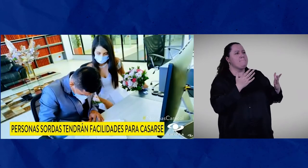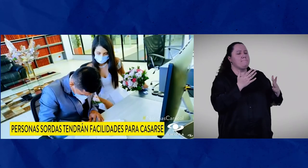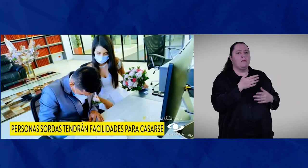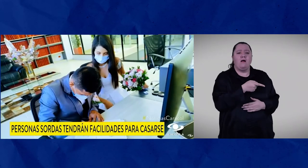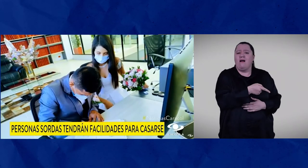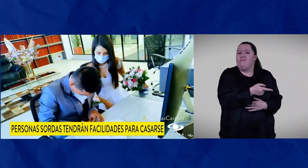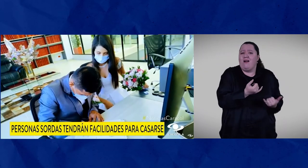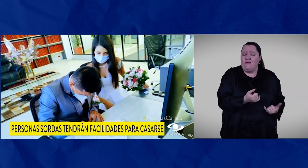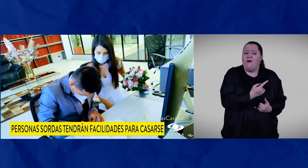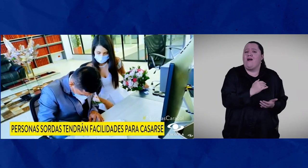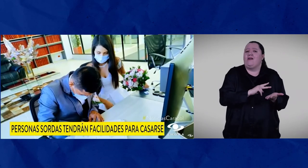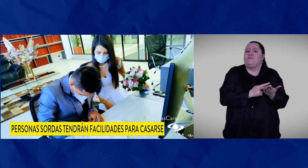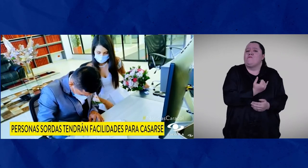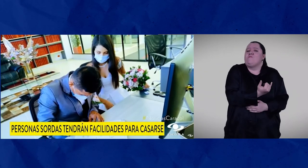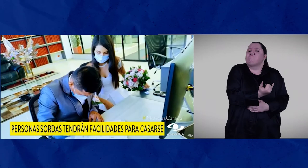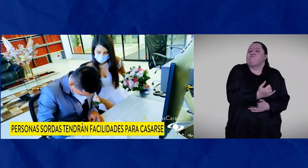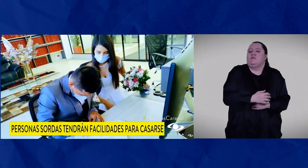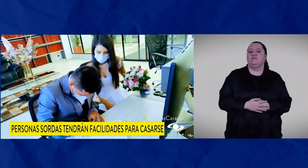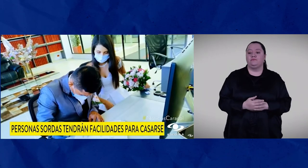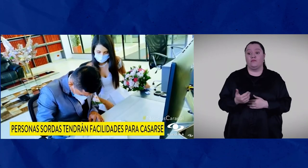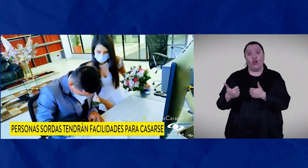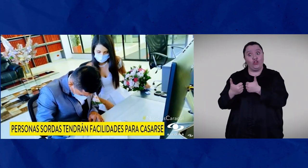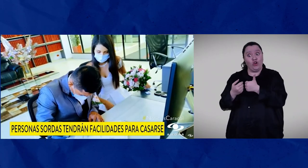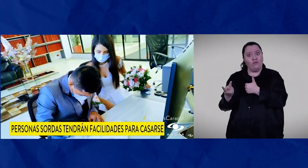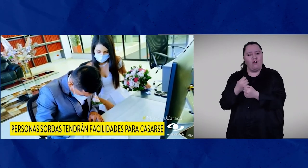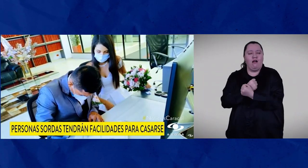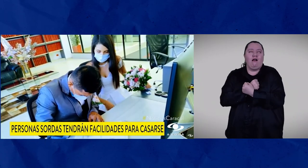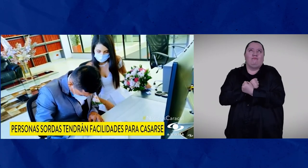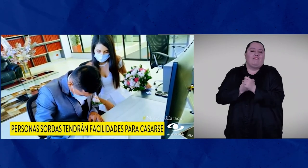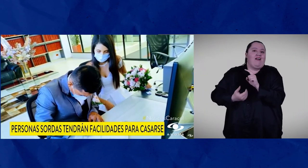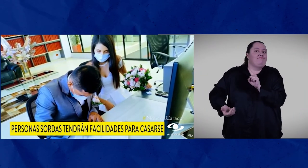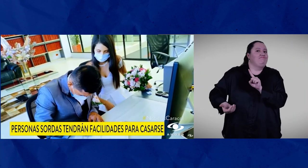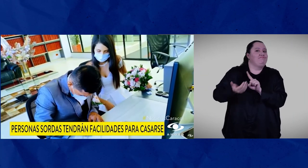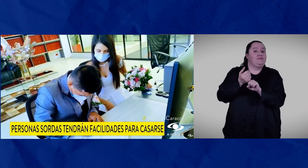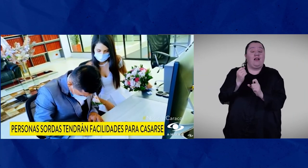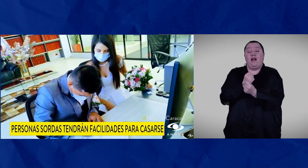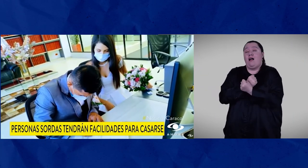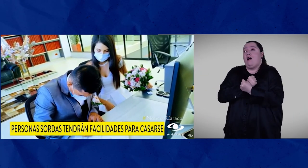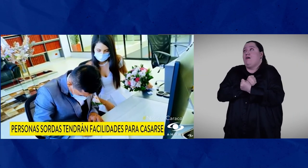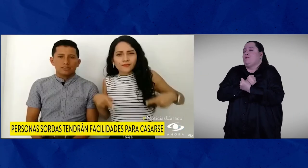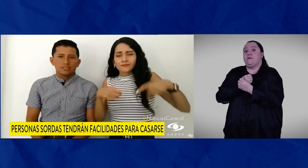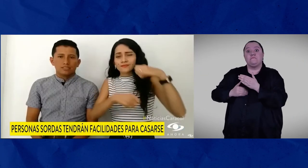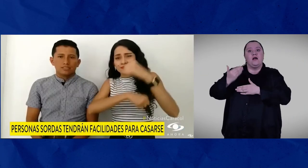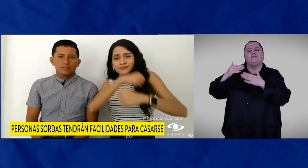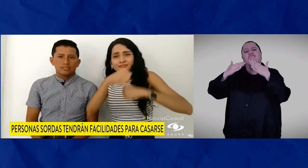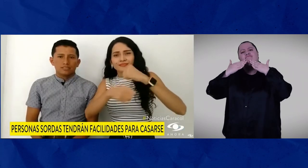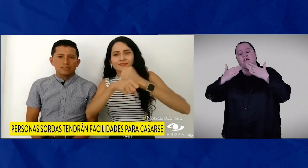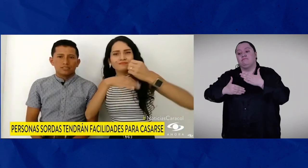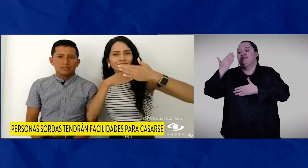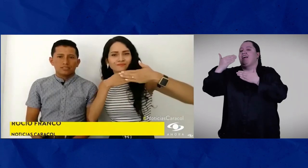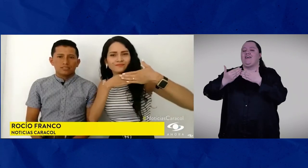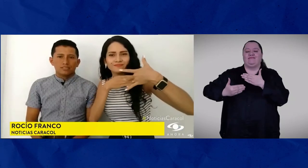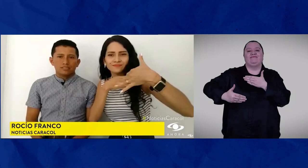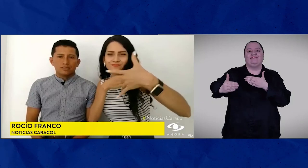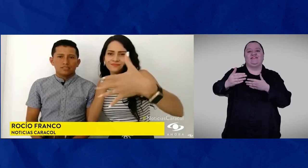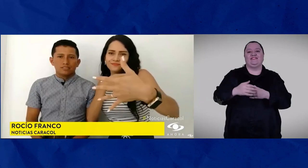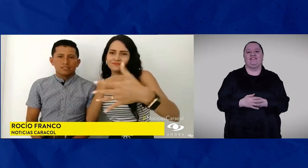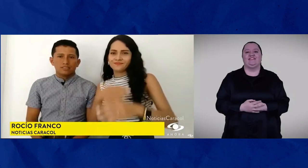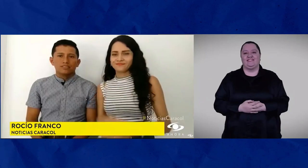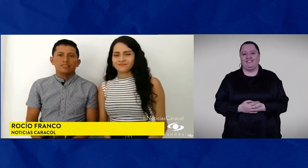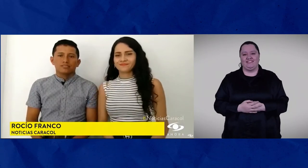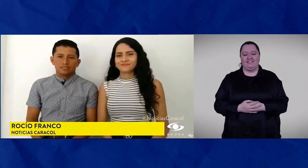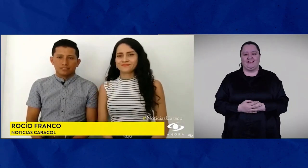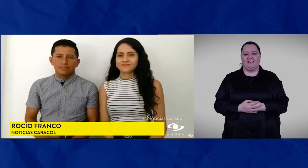comunicación directa con esas personas. Al final, para estos novios el amor triunfó y su amor sin límites comenzará en medio del